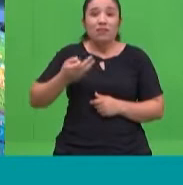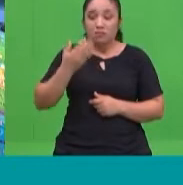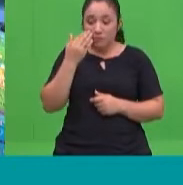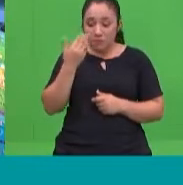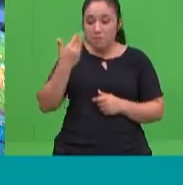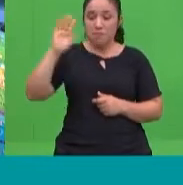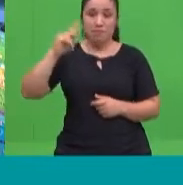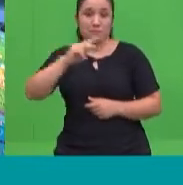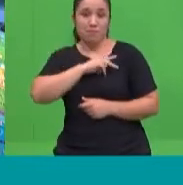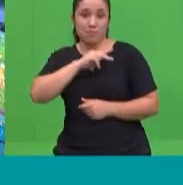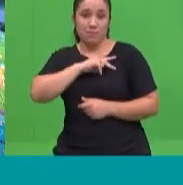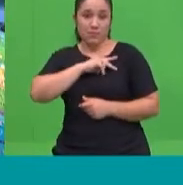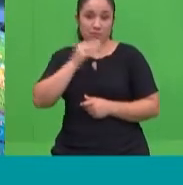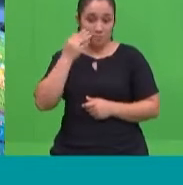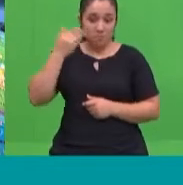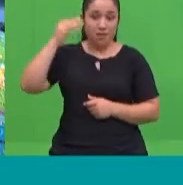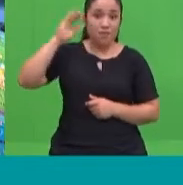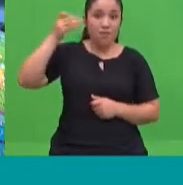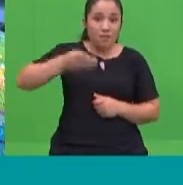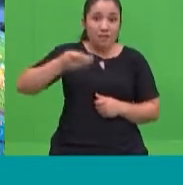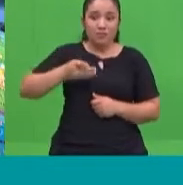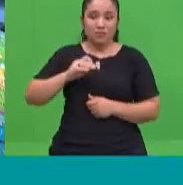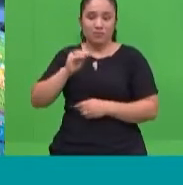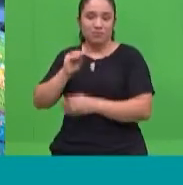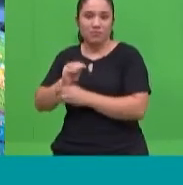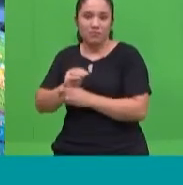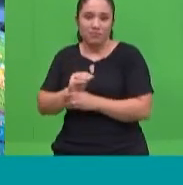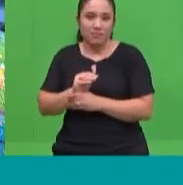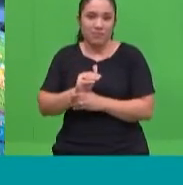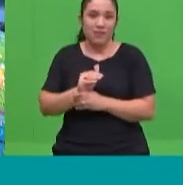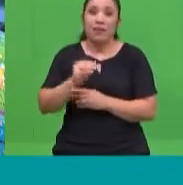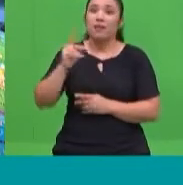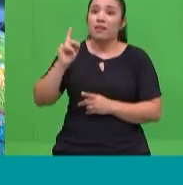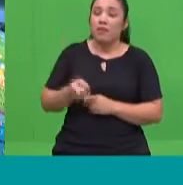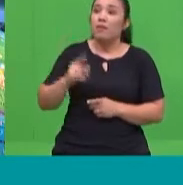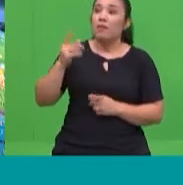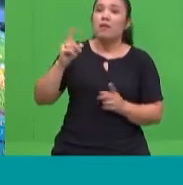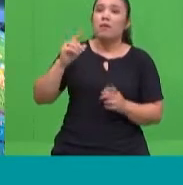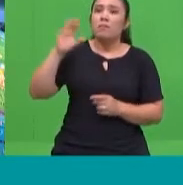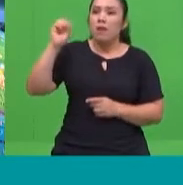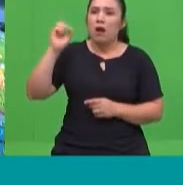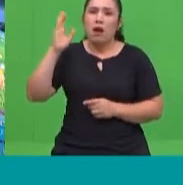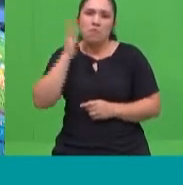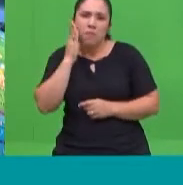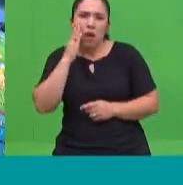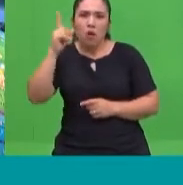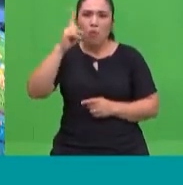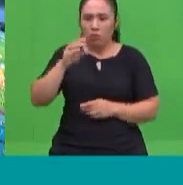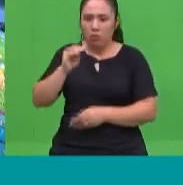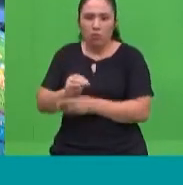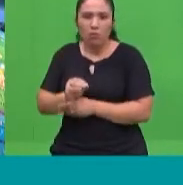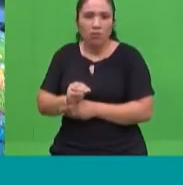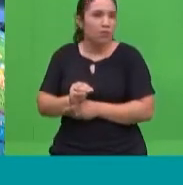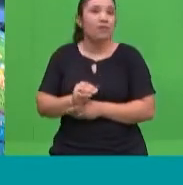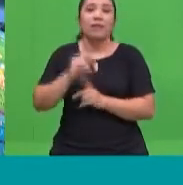referente, porque recordemos que no siempre también están papá y mamá. A veces está solamente mamá e inclusive a veces solo papá. O a